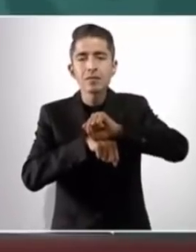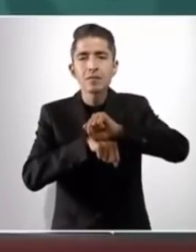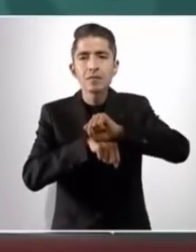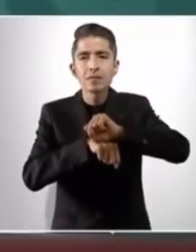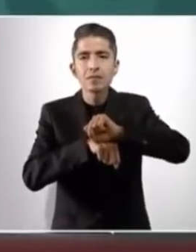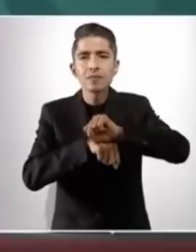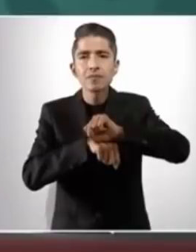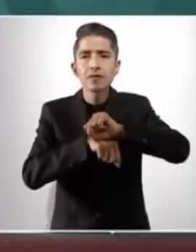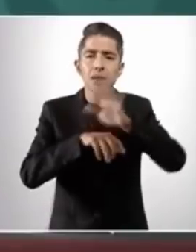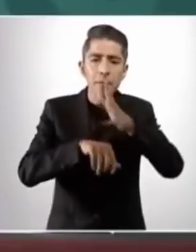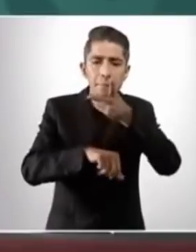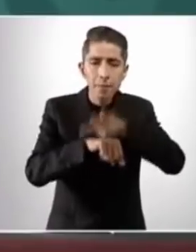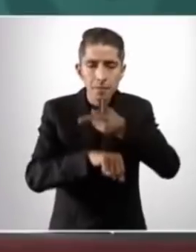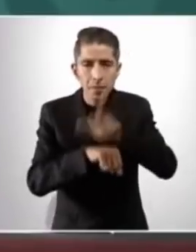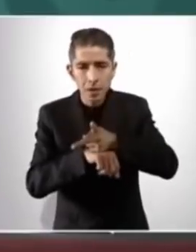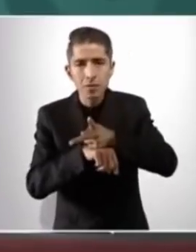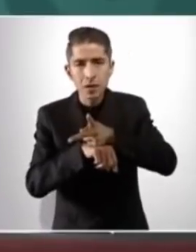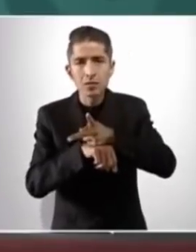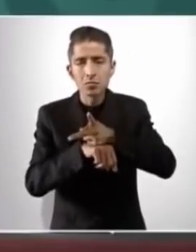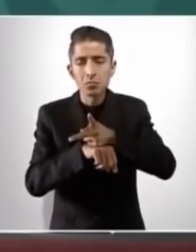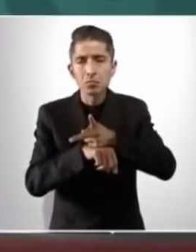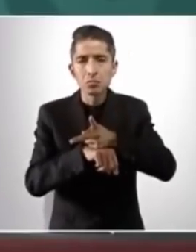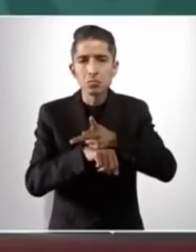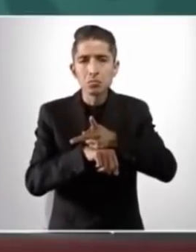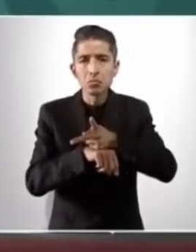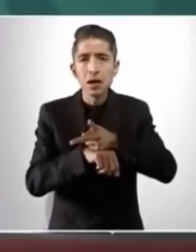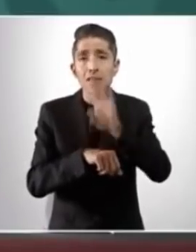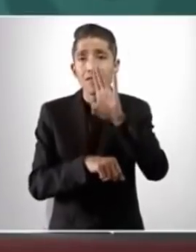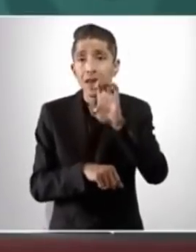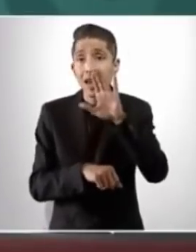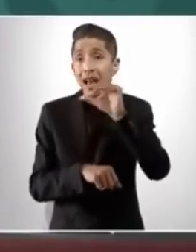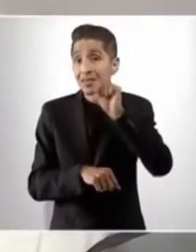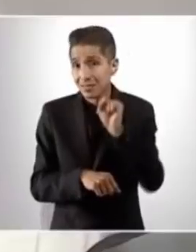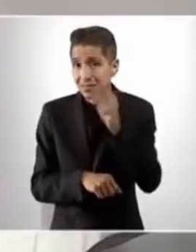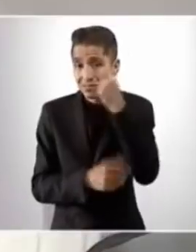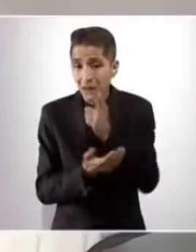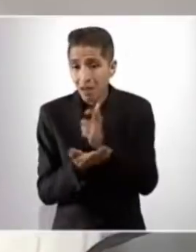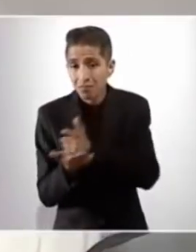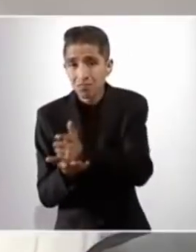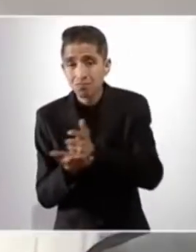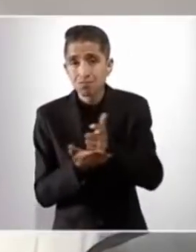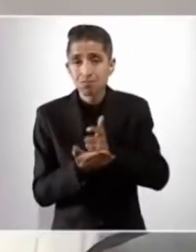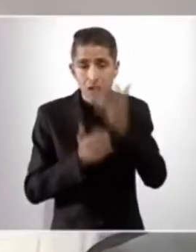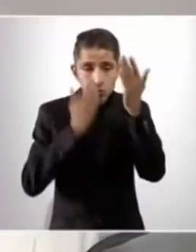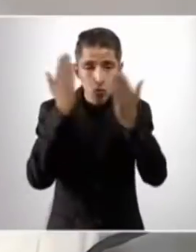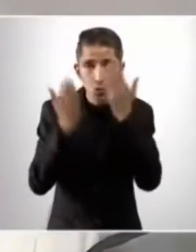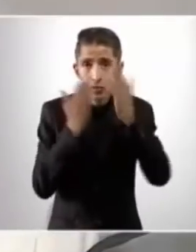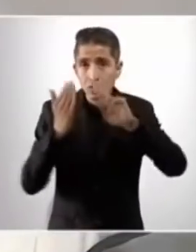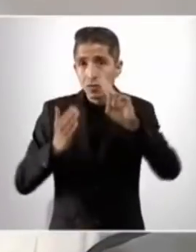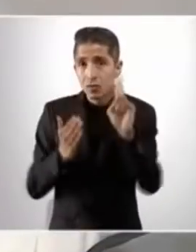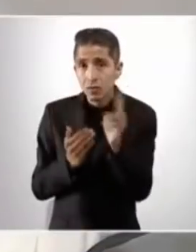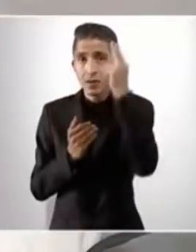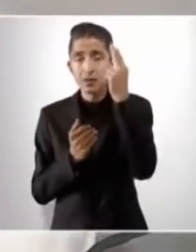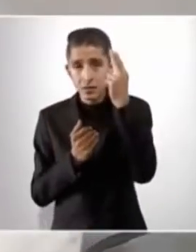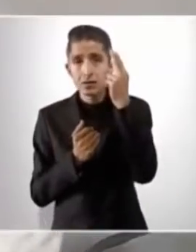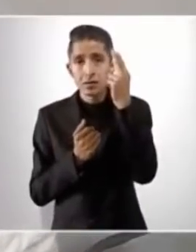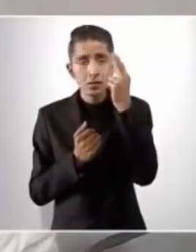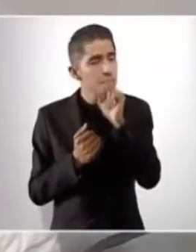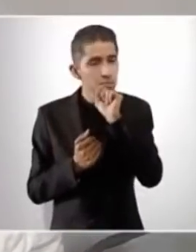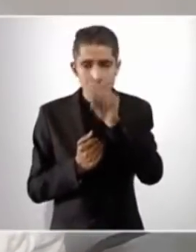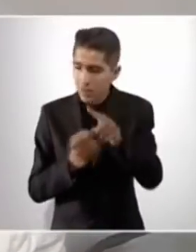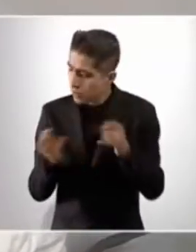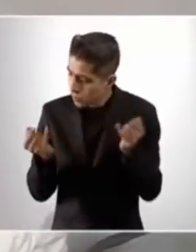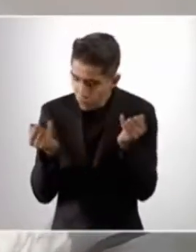nivel medio, superior, las becas para estudiantes universitarios. Lo